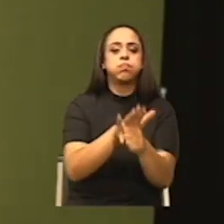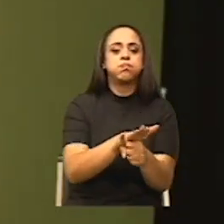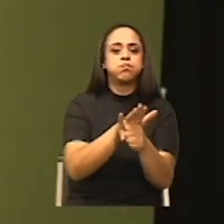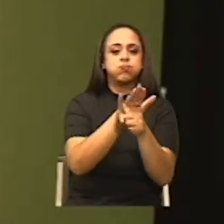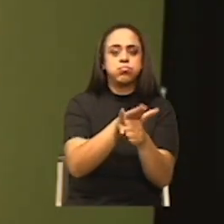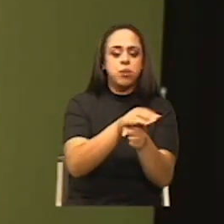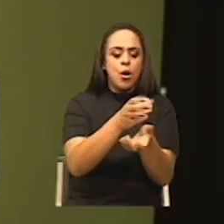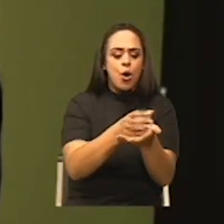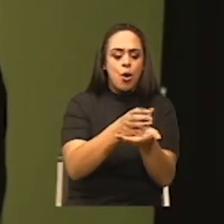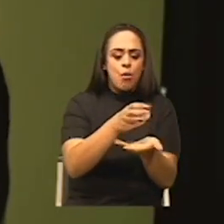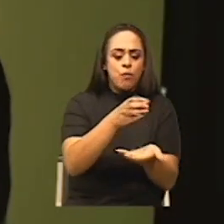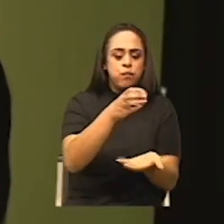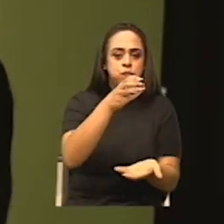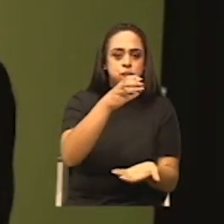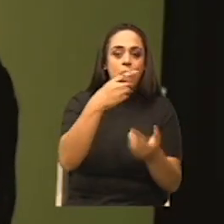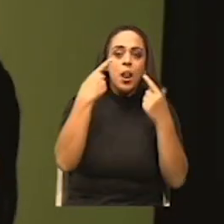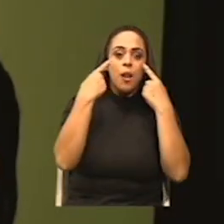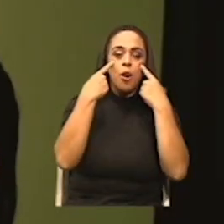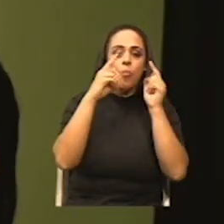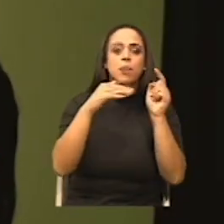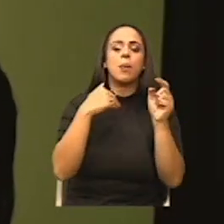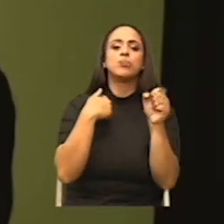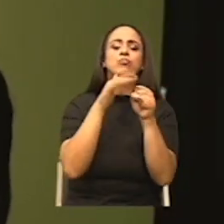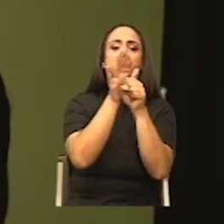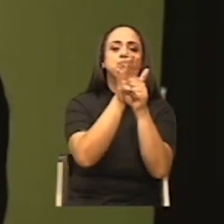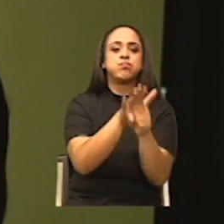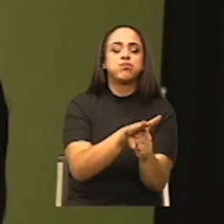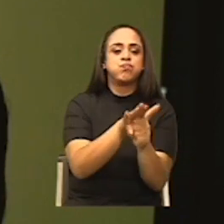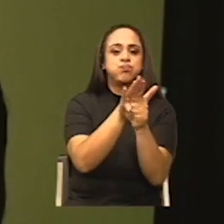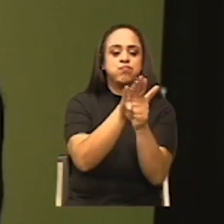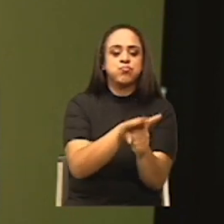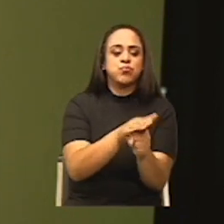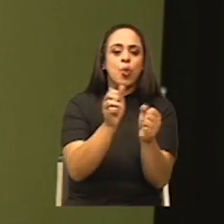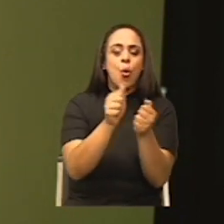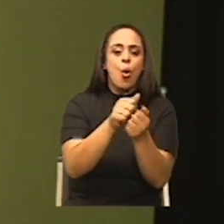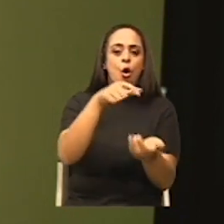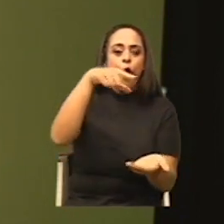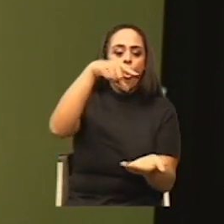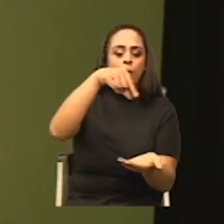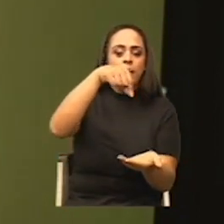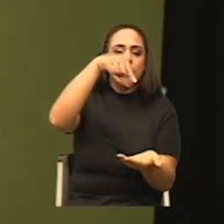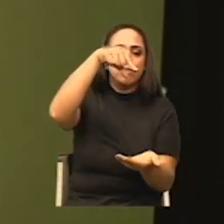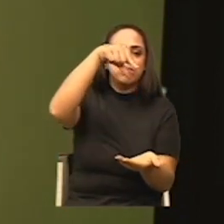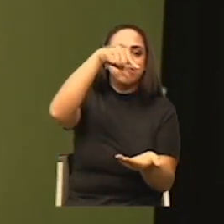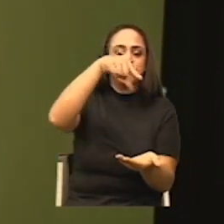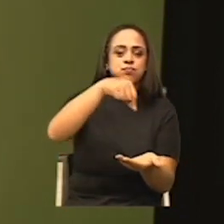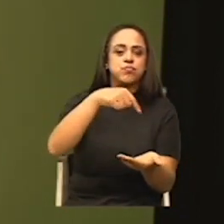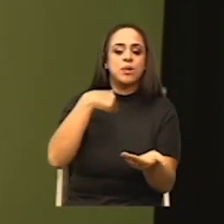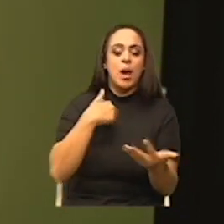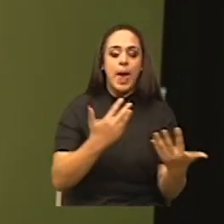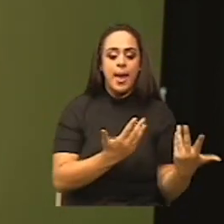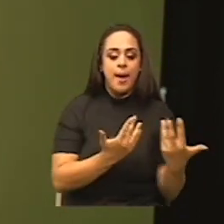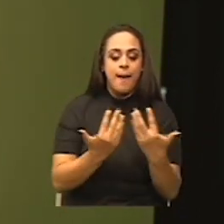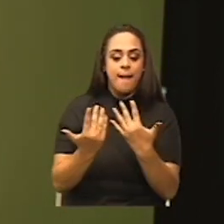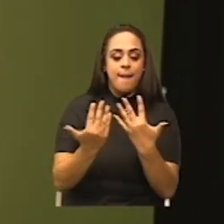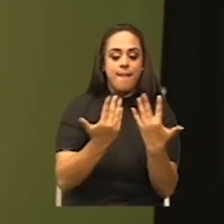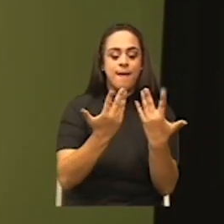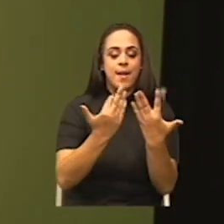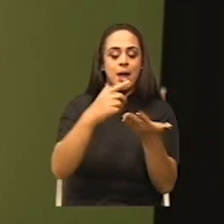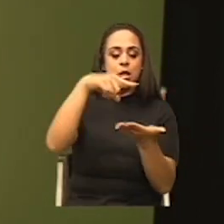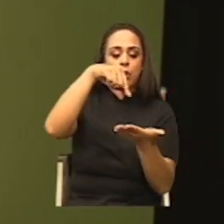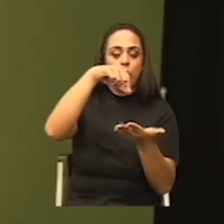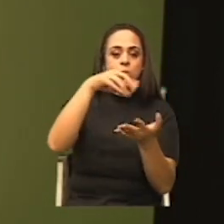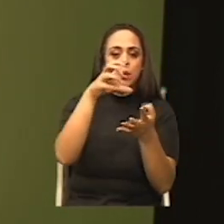y logramos ejercer presión sobre el gotero, haciendo que el gas que se encuentra dentro del gotero se